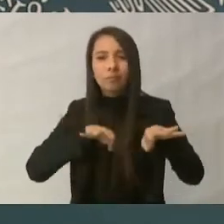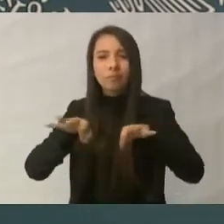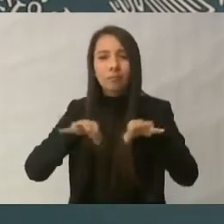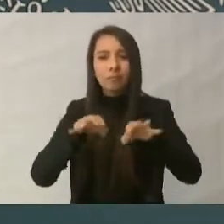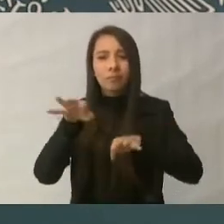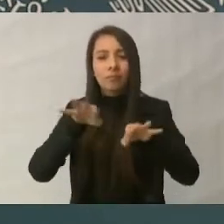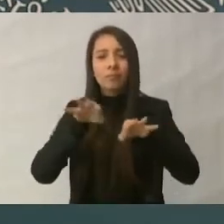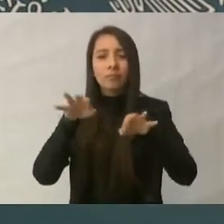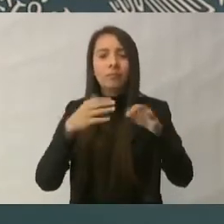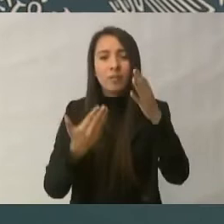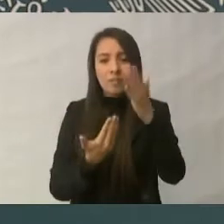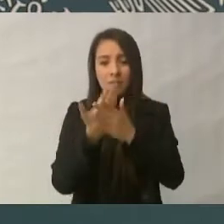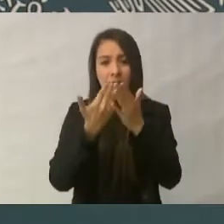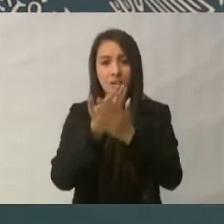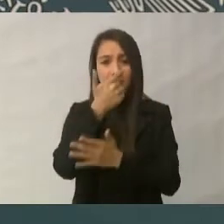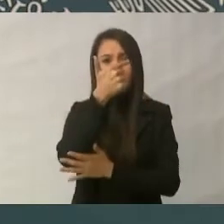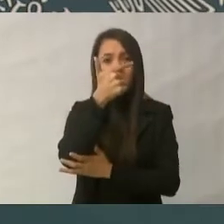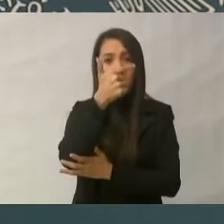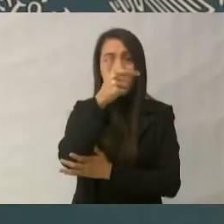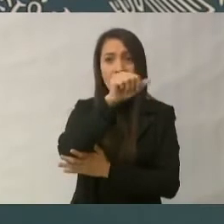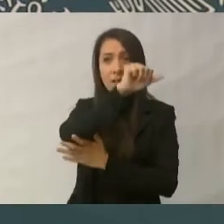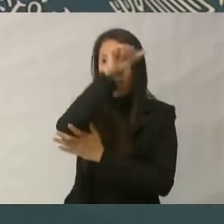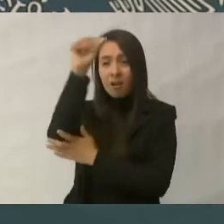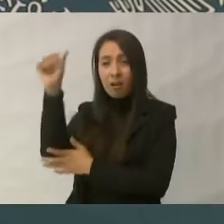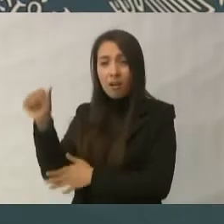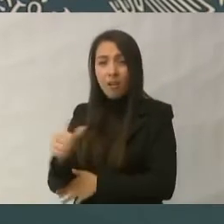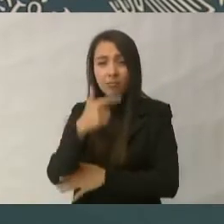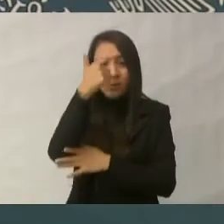7 de la mañana a 7 de la noche,